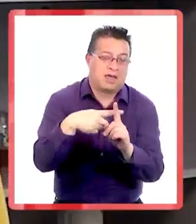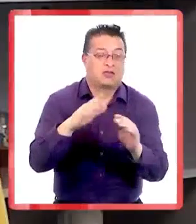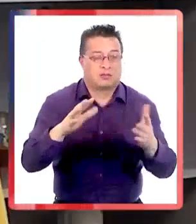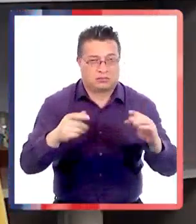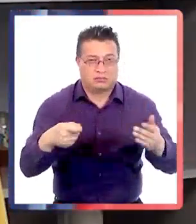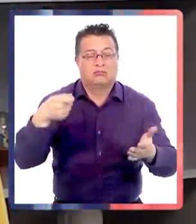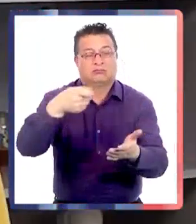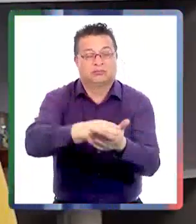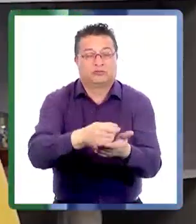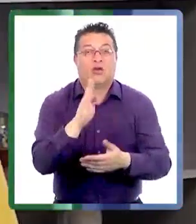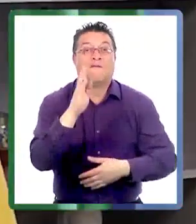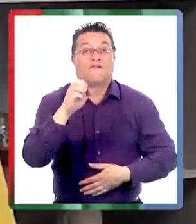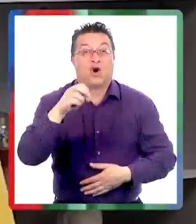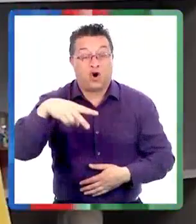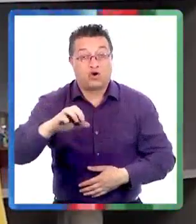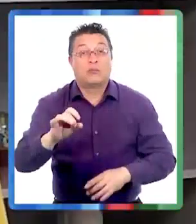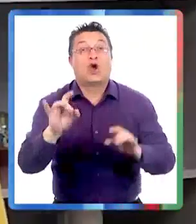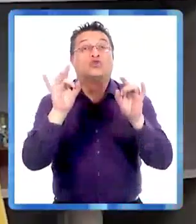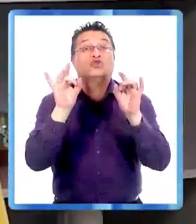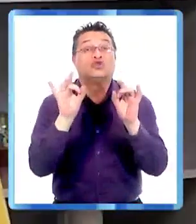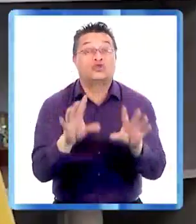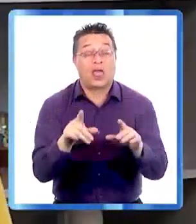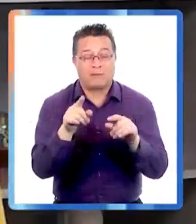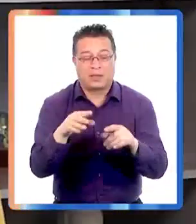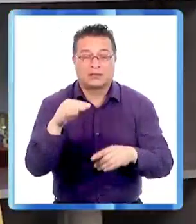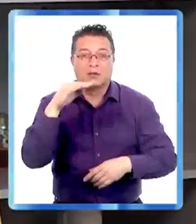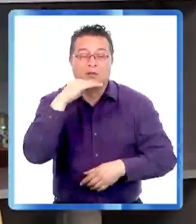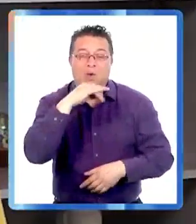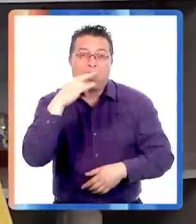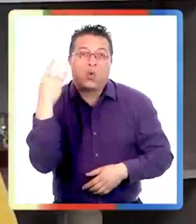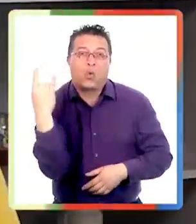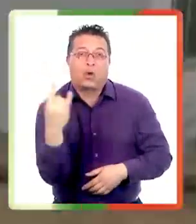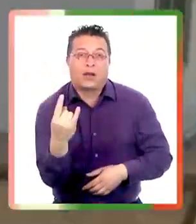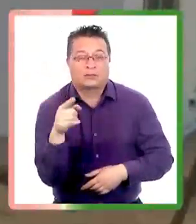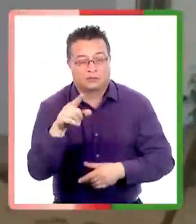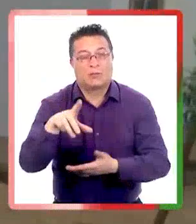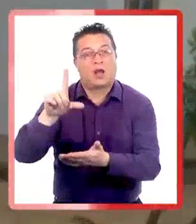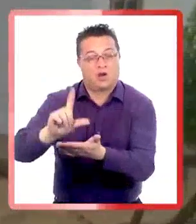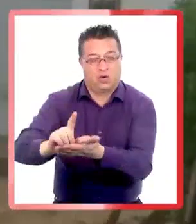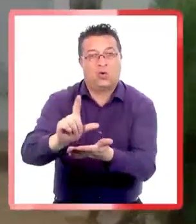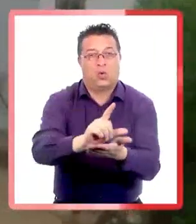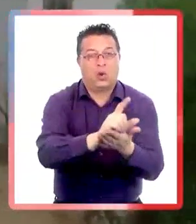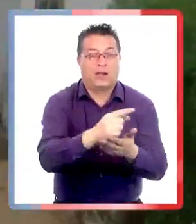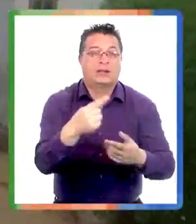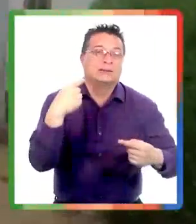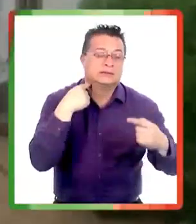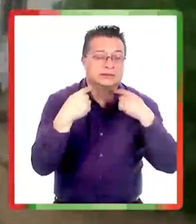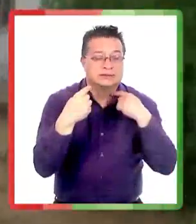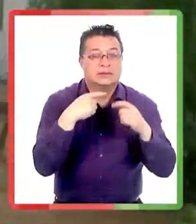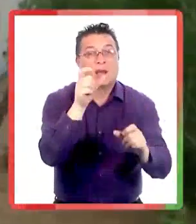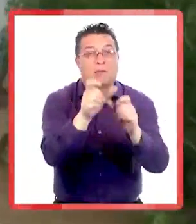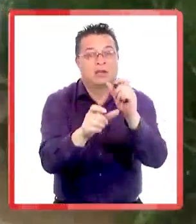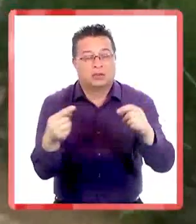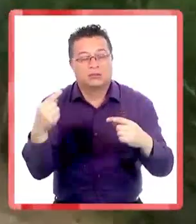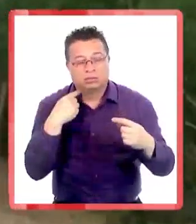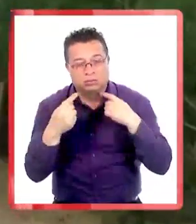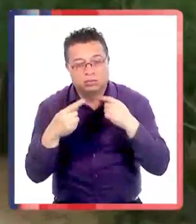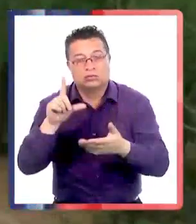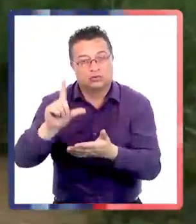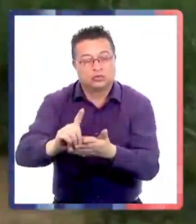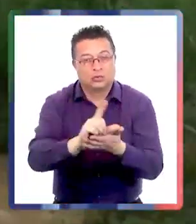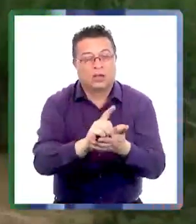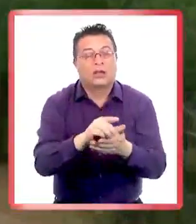de pesos bonos que fueron sólo con una mirada de emergencia a estos lugares afectados y a las personas afectadas